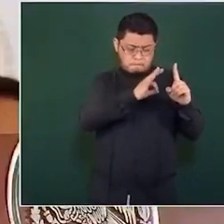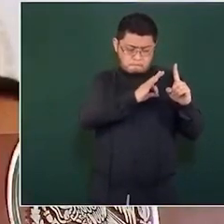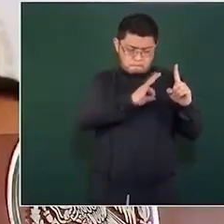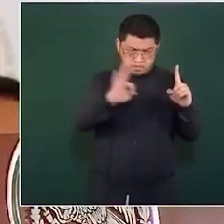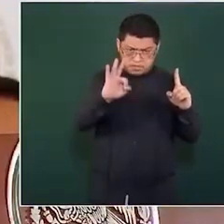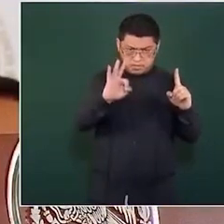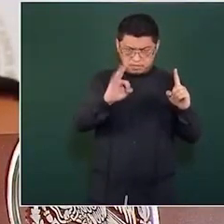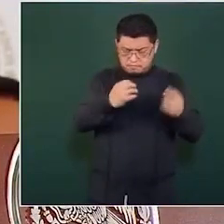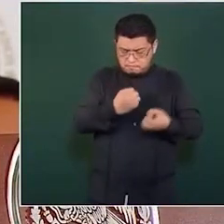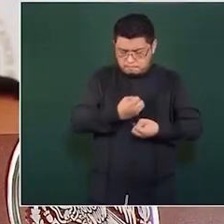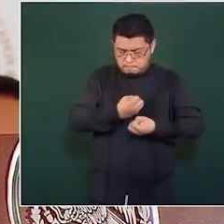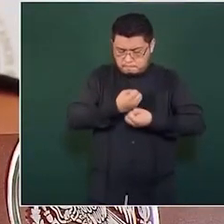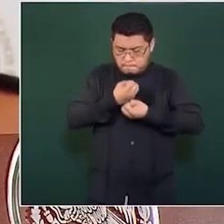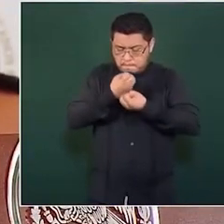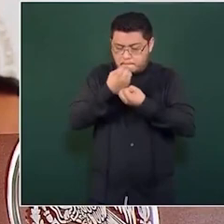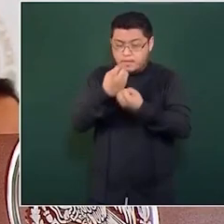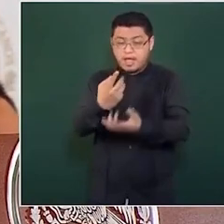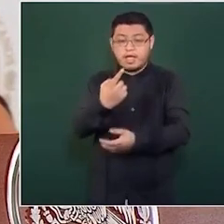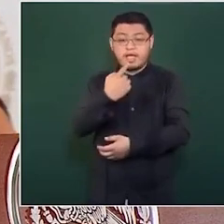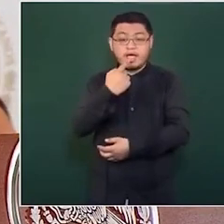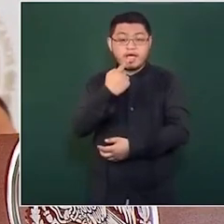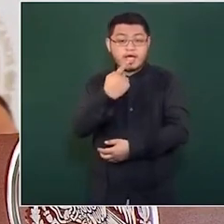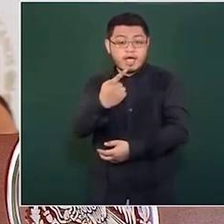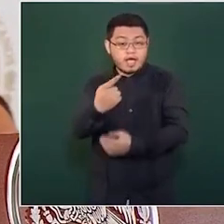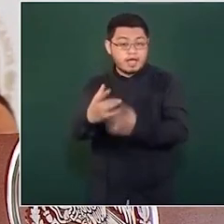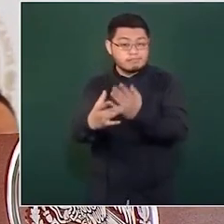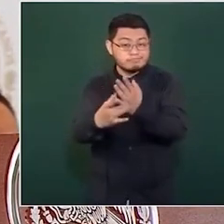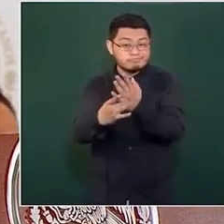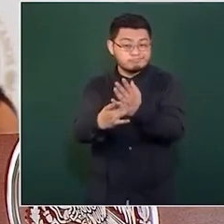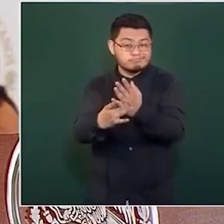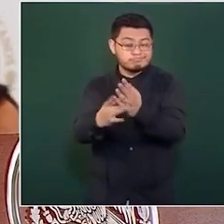expresar, probar